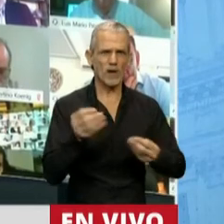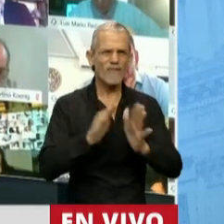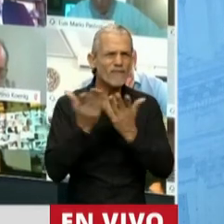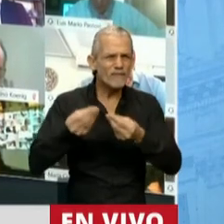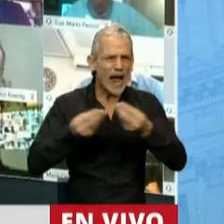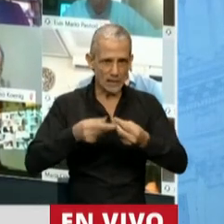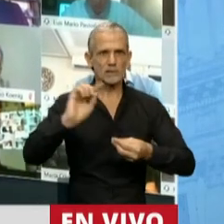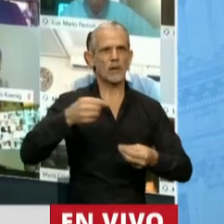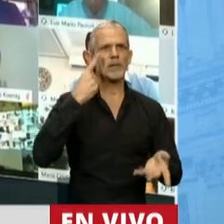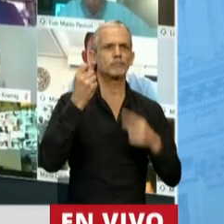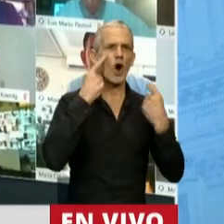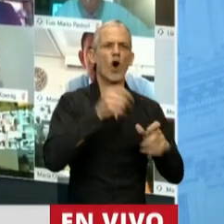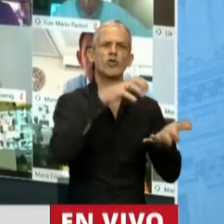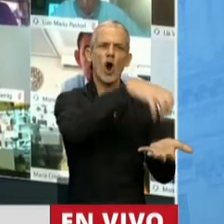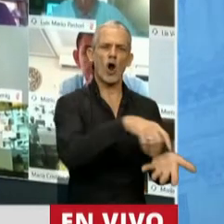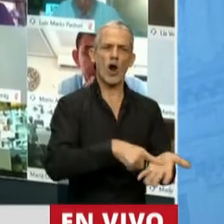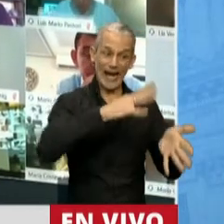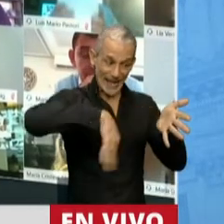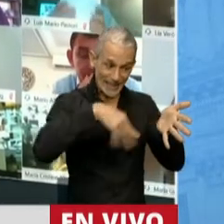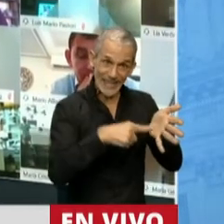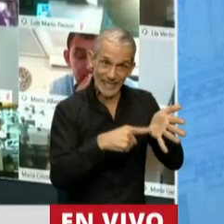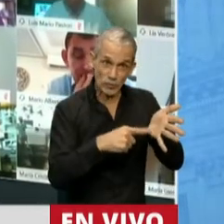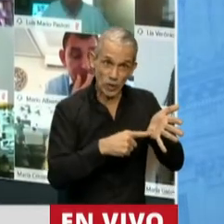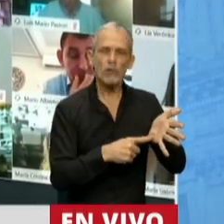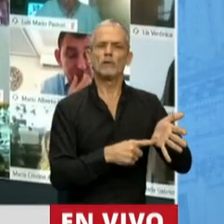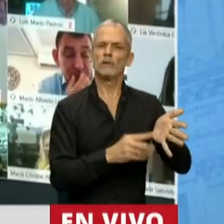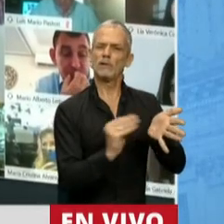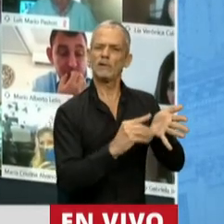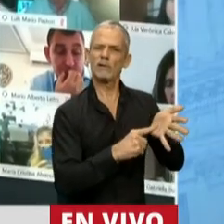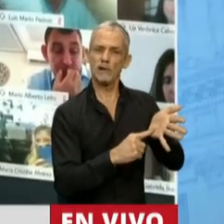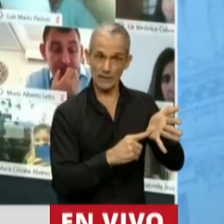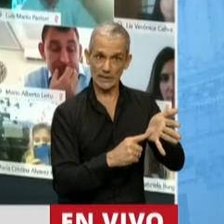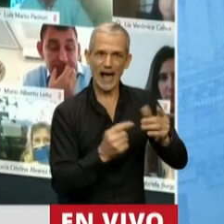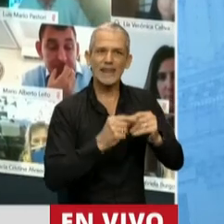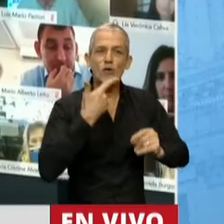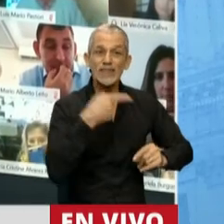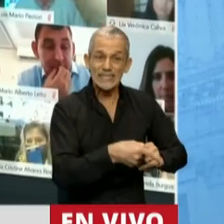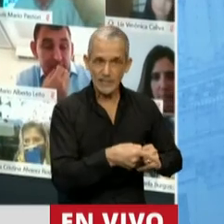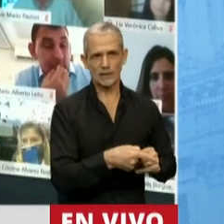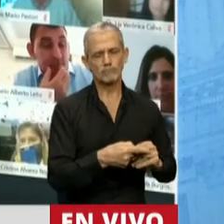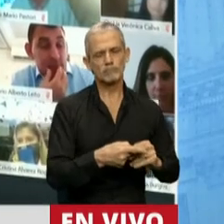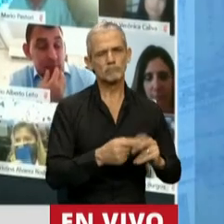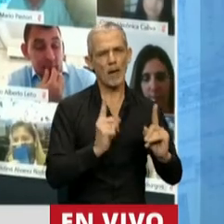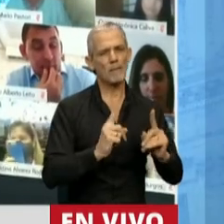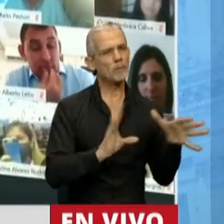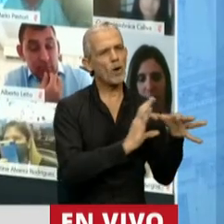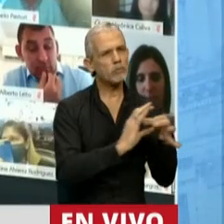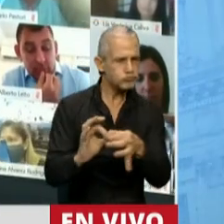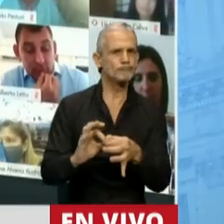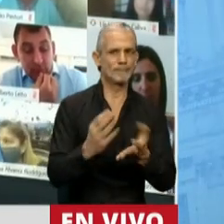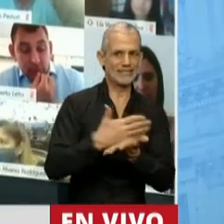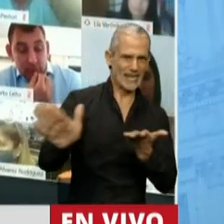intervenir también la AGN y el texto que se está buscando introducir, que rechazamos, está directamente buscando